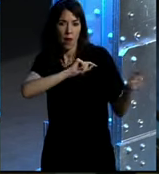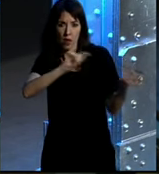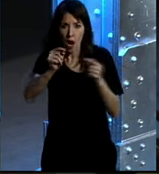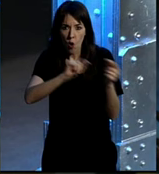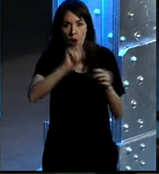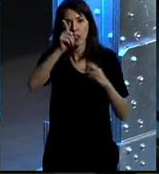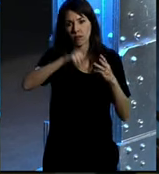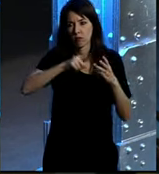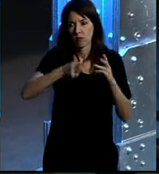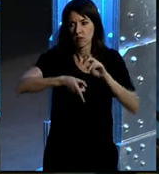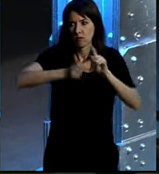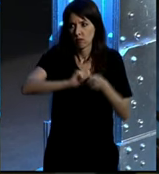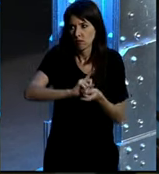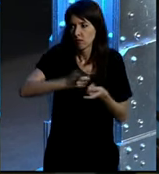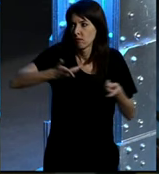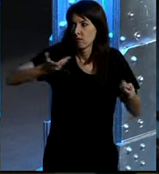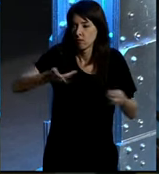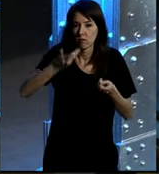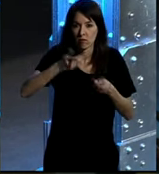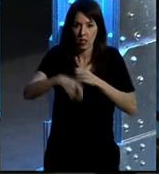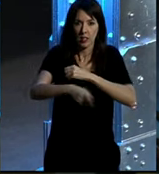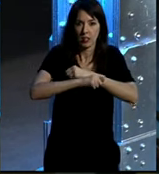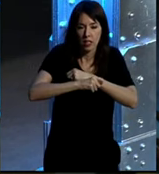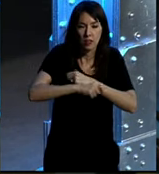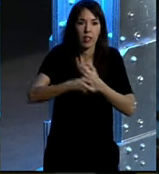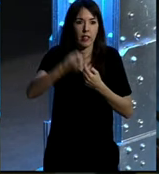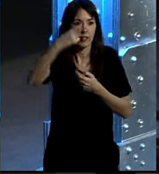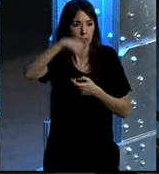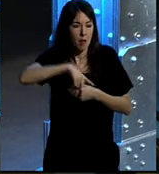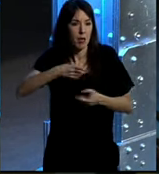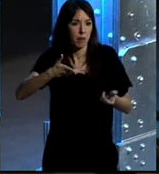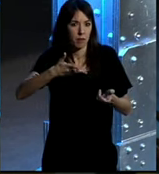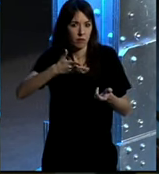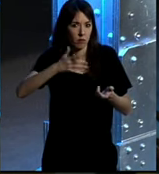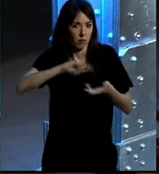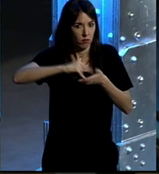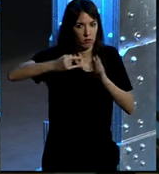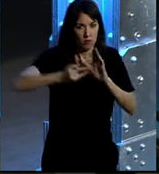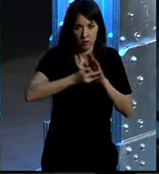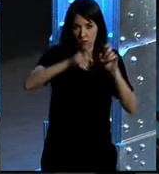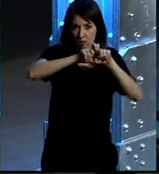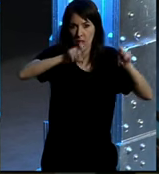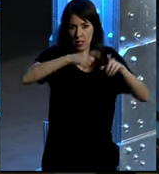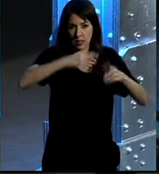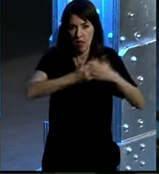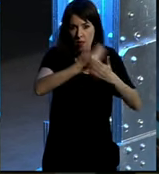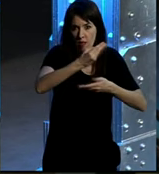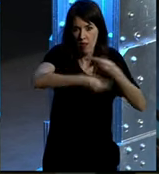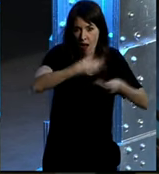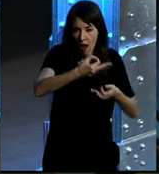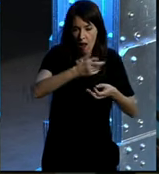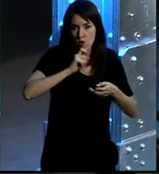cambiar muchas de las estrategias y de las tácticas que hacen las empresas en el día a día.